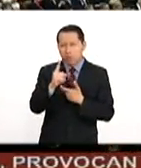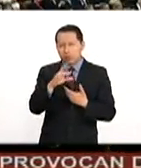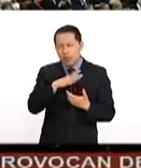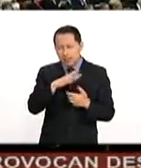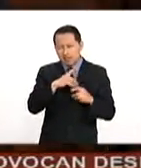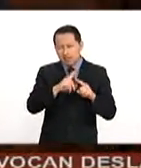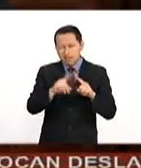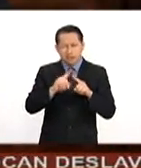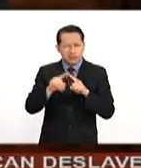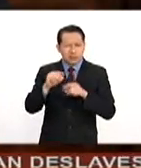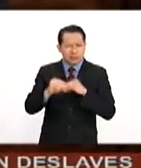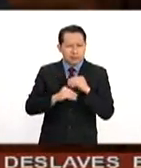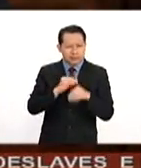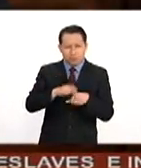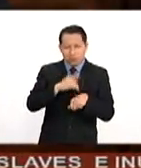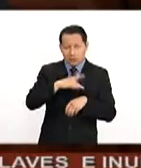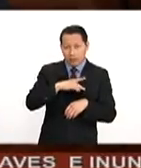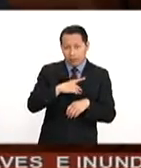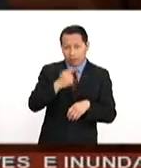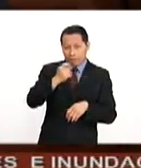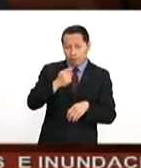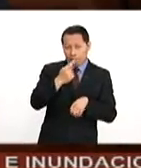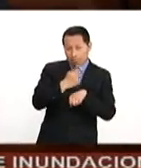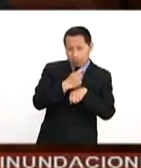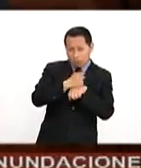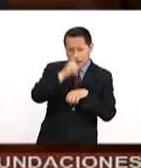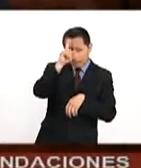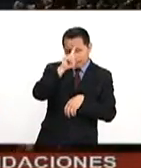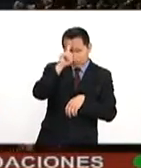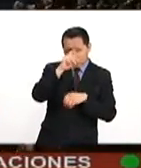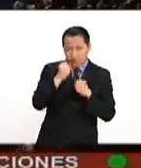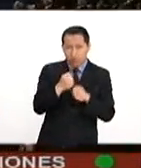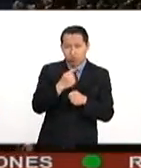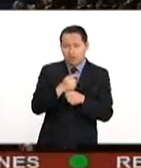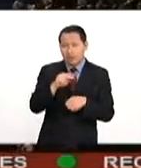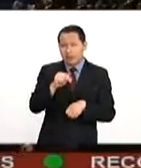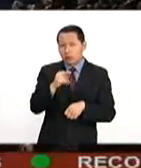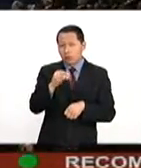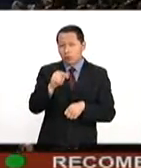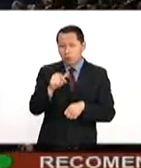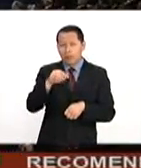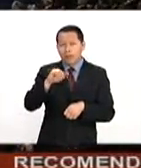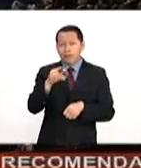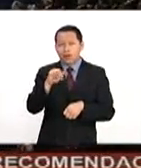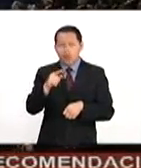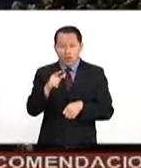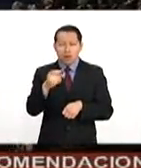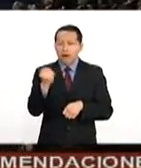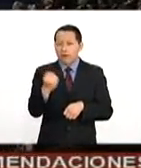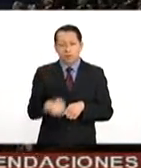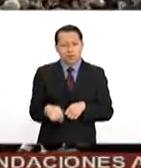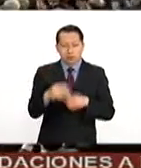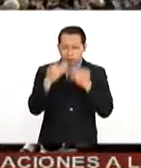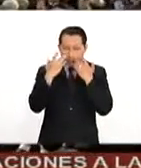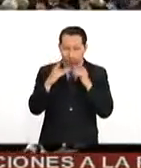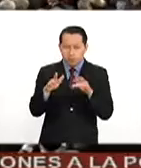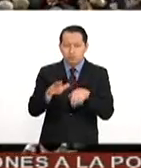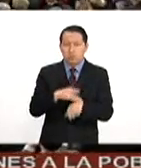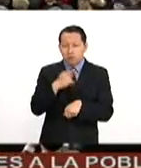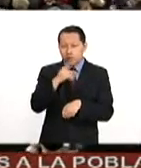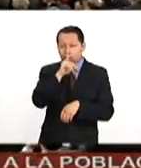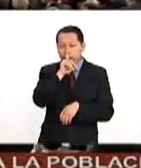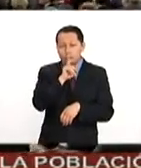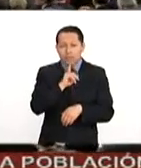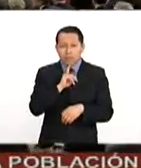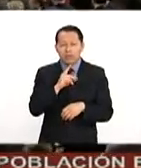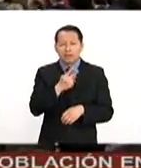un saldo, el asesor, su primer asesor de seguridad nacional, Michael King, fue obligado a renunciar después de haber mentido